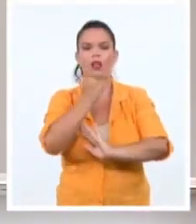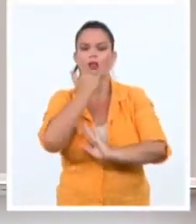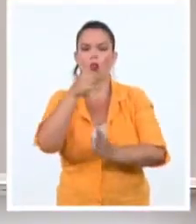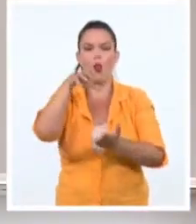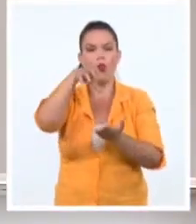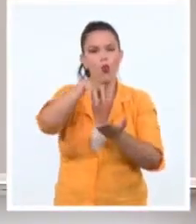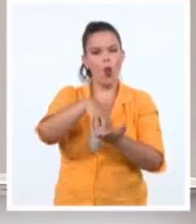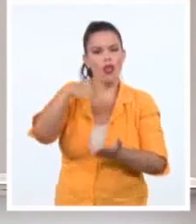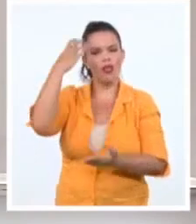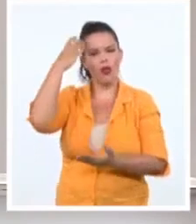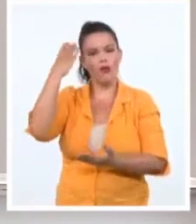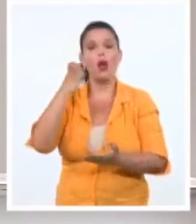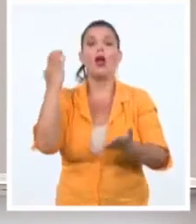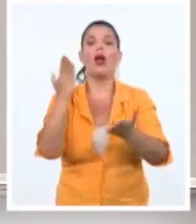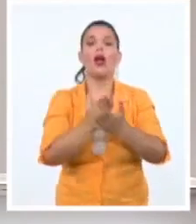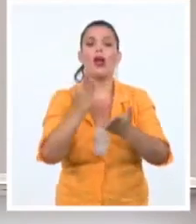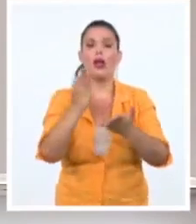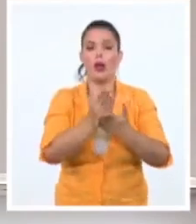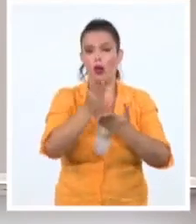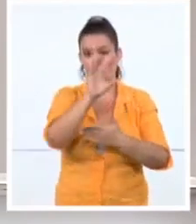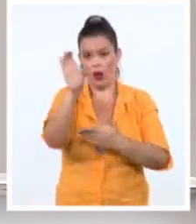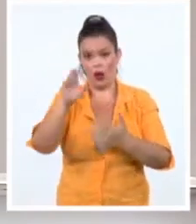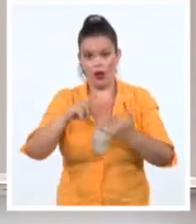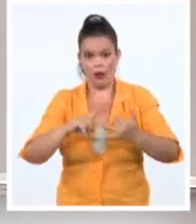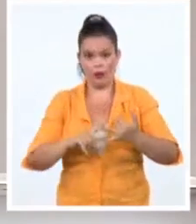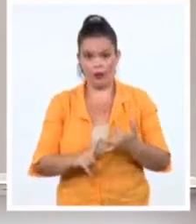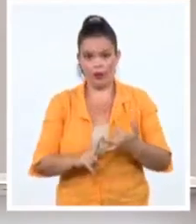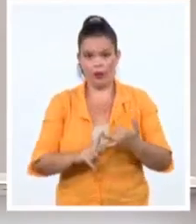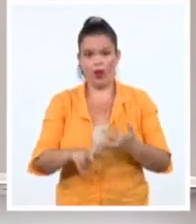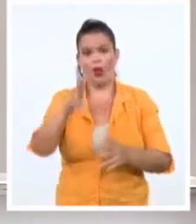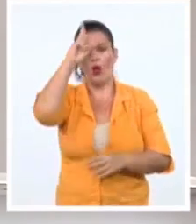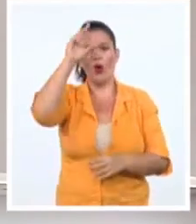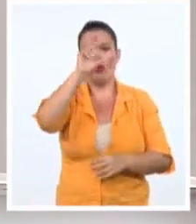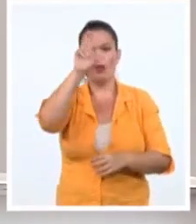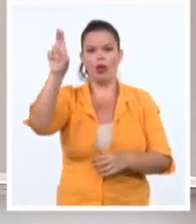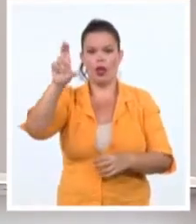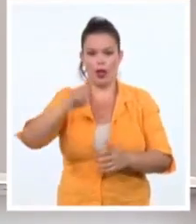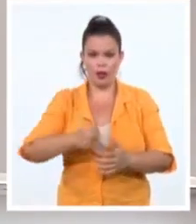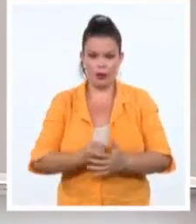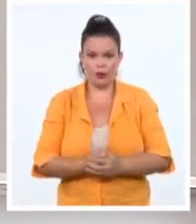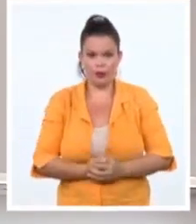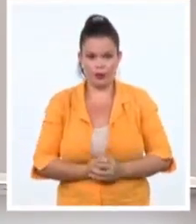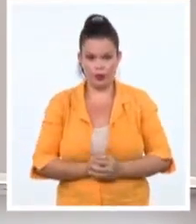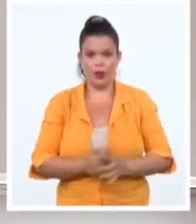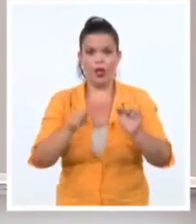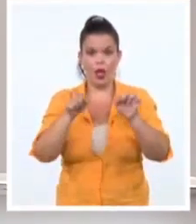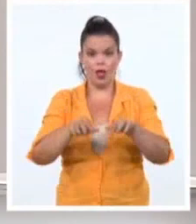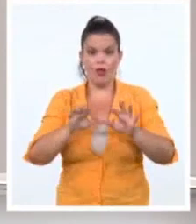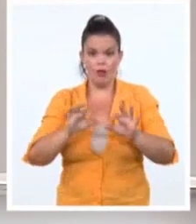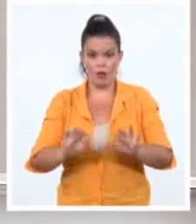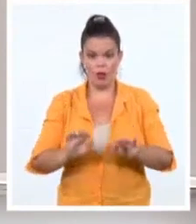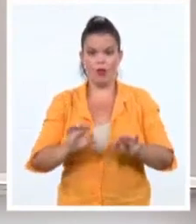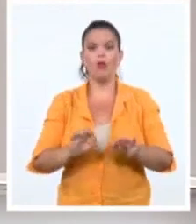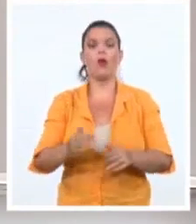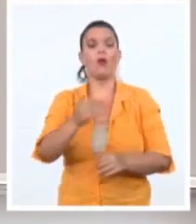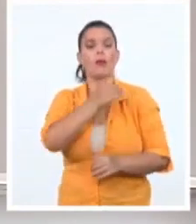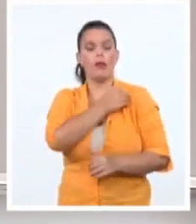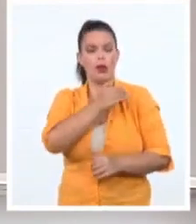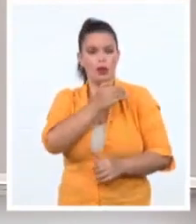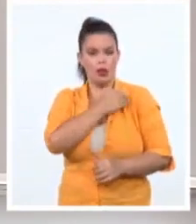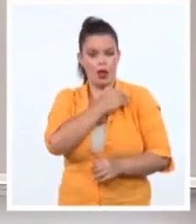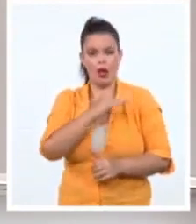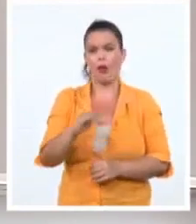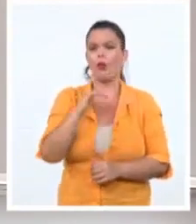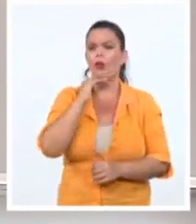a instituciones, escuelas, centros de salud y asedio contra instalaciones militares y policiales.